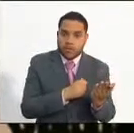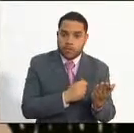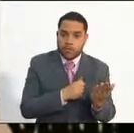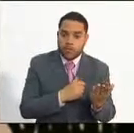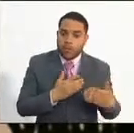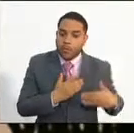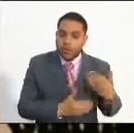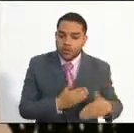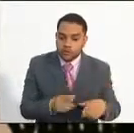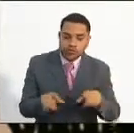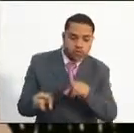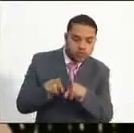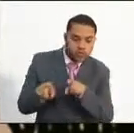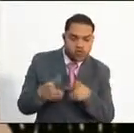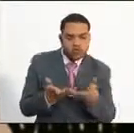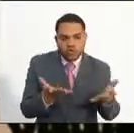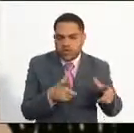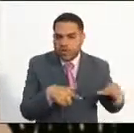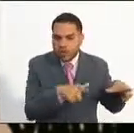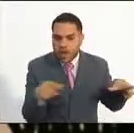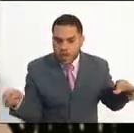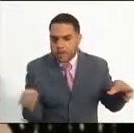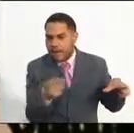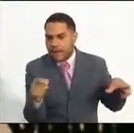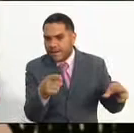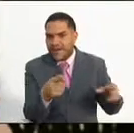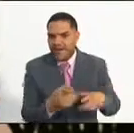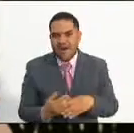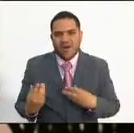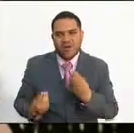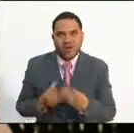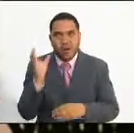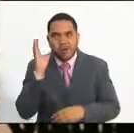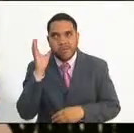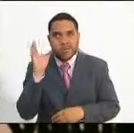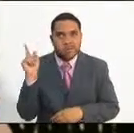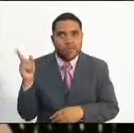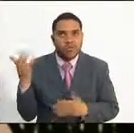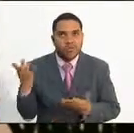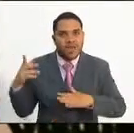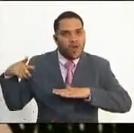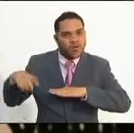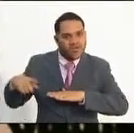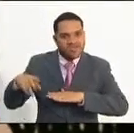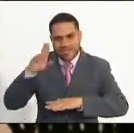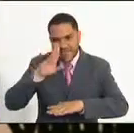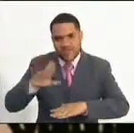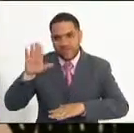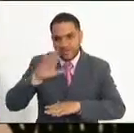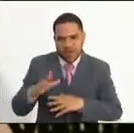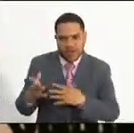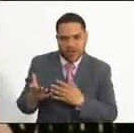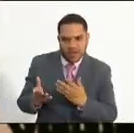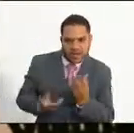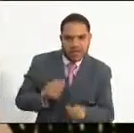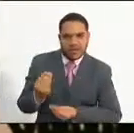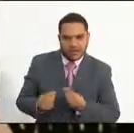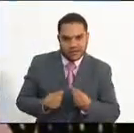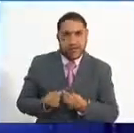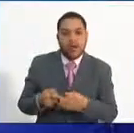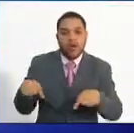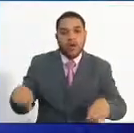de selección de plazas. Las audiencias que se están desarrollando a nivel nacional y en este momento